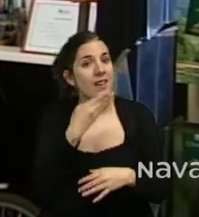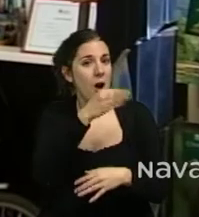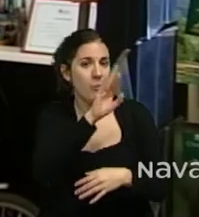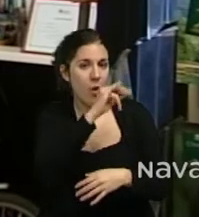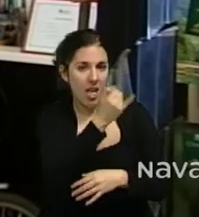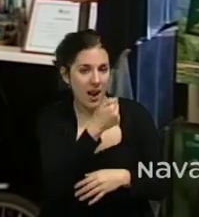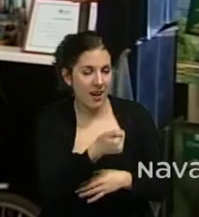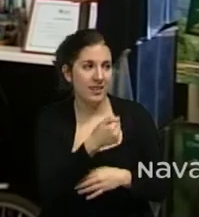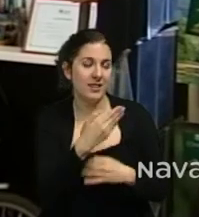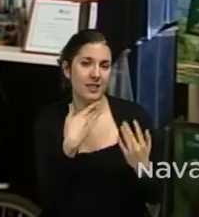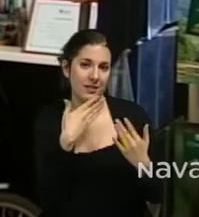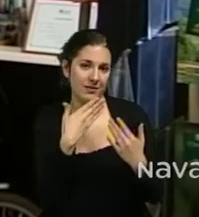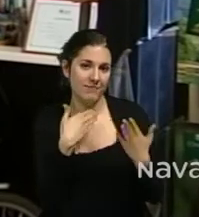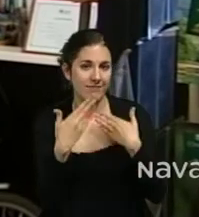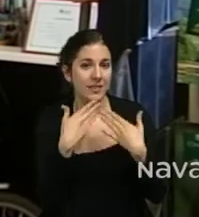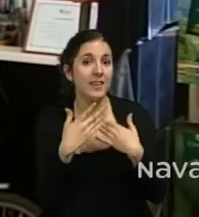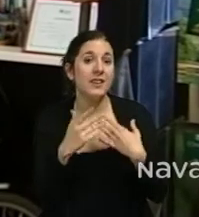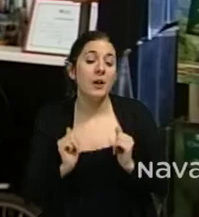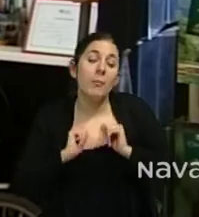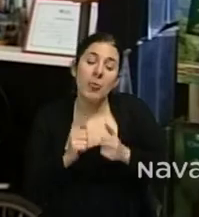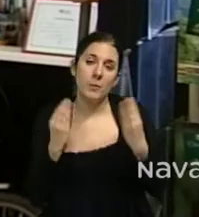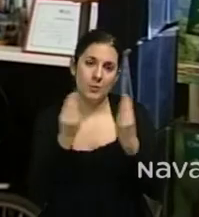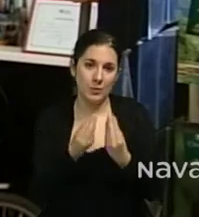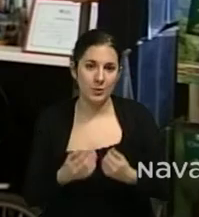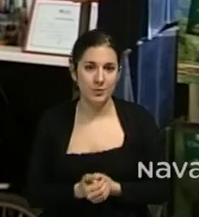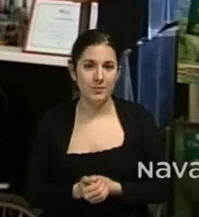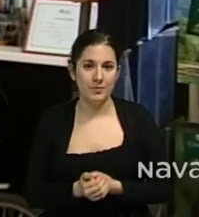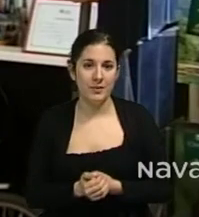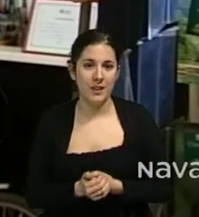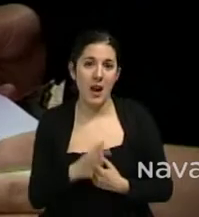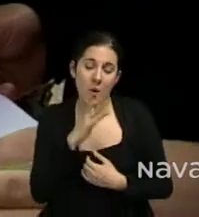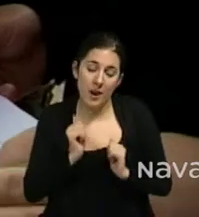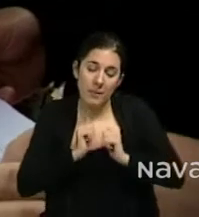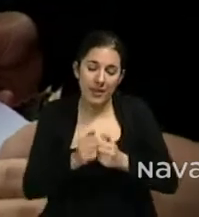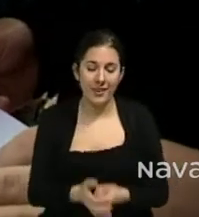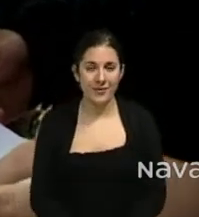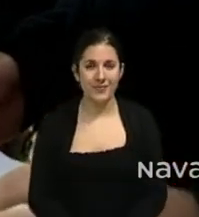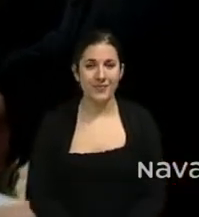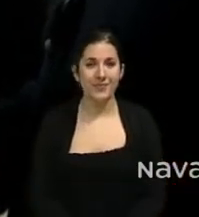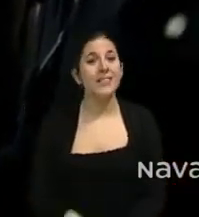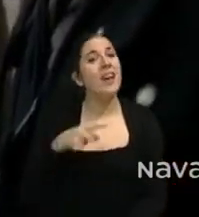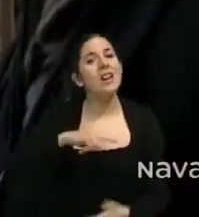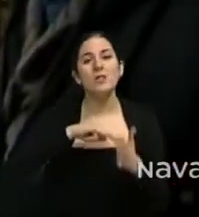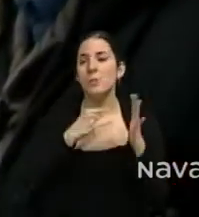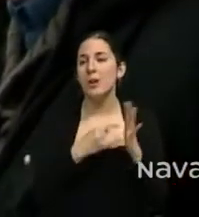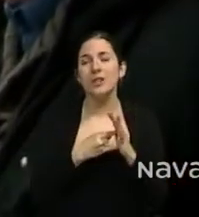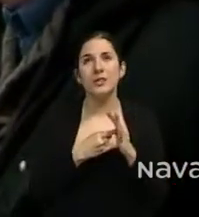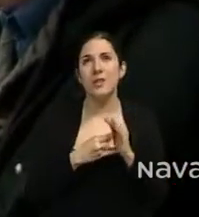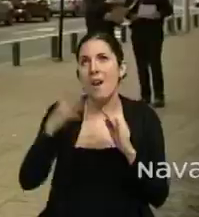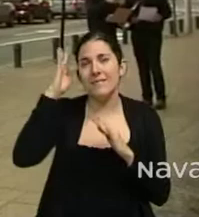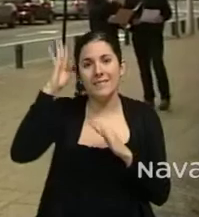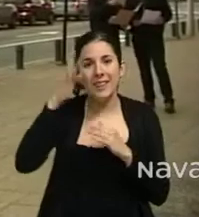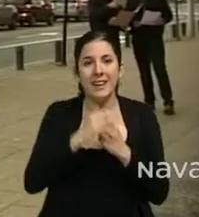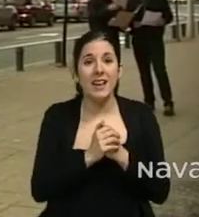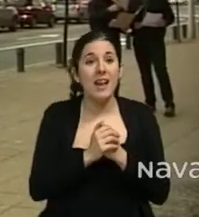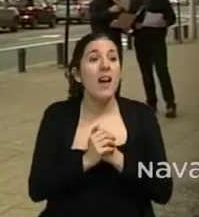emprender esta nueva andadura que ponemos en marcha ahora. Pues la verdad que es un proyecto muy ilusionante, en primer